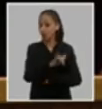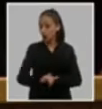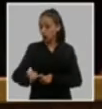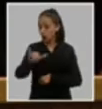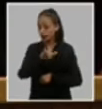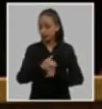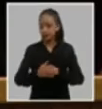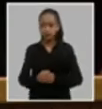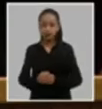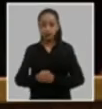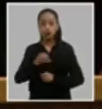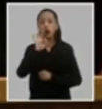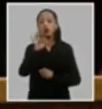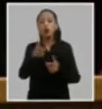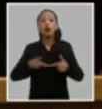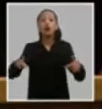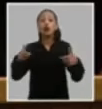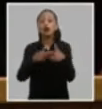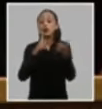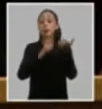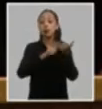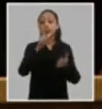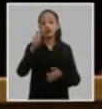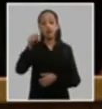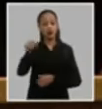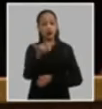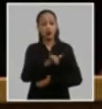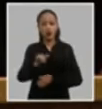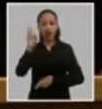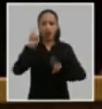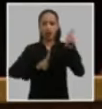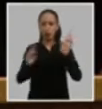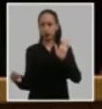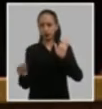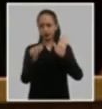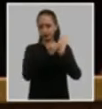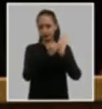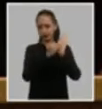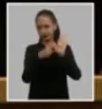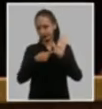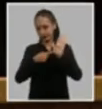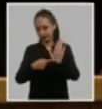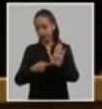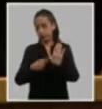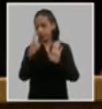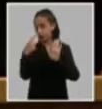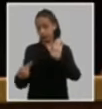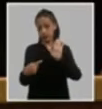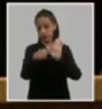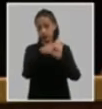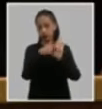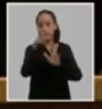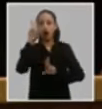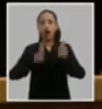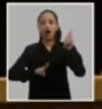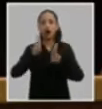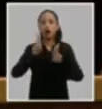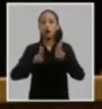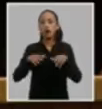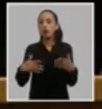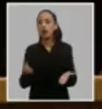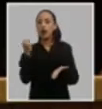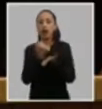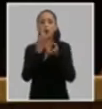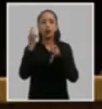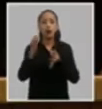el octavo congreso del partido comunista de Cuba acuerda primero aprobar el proyecto de